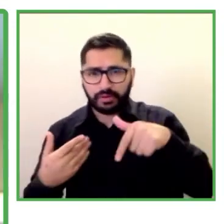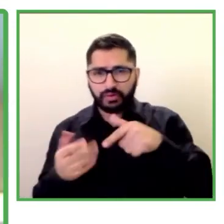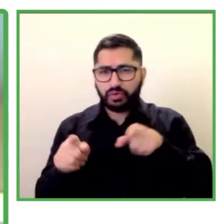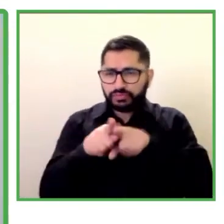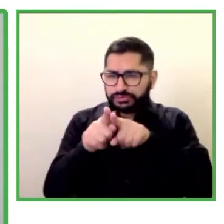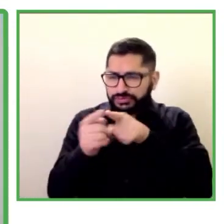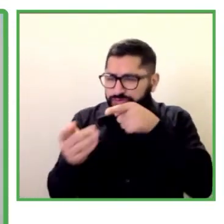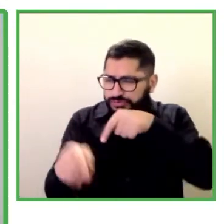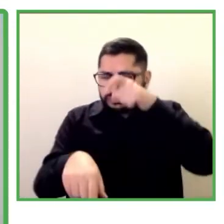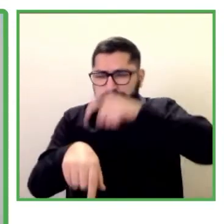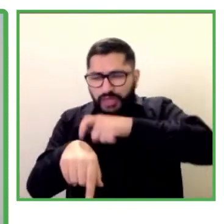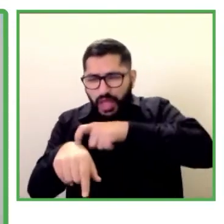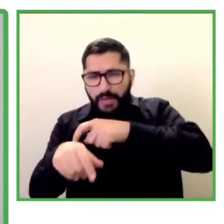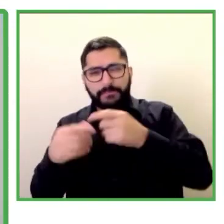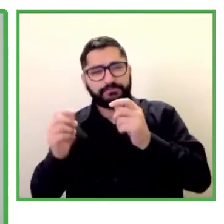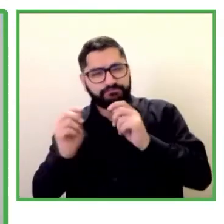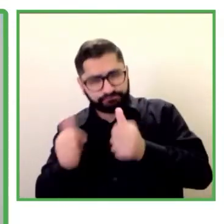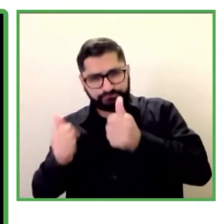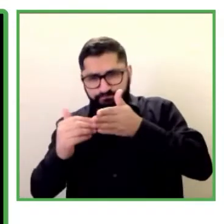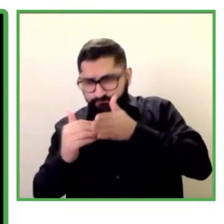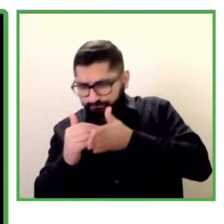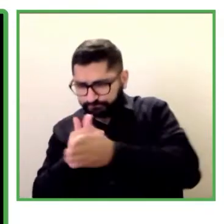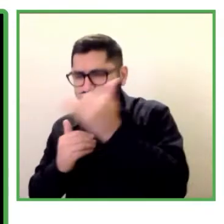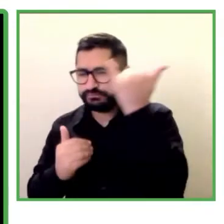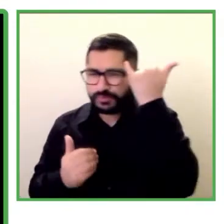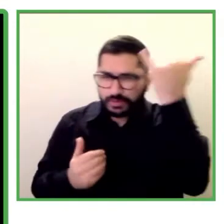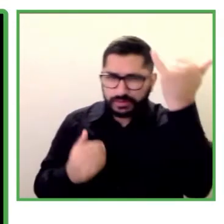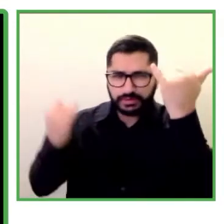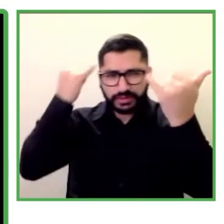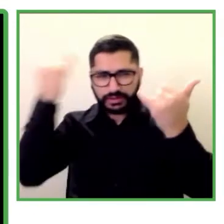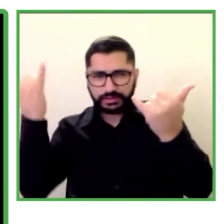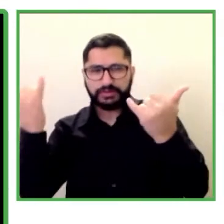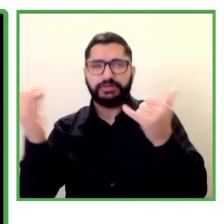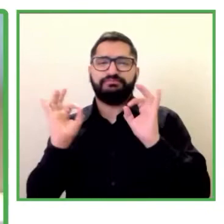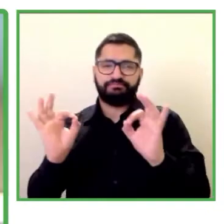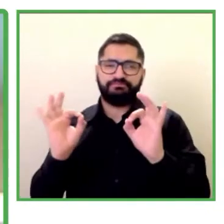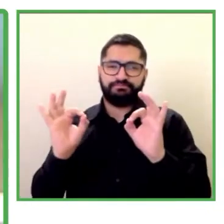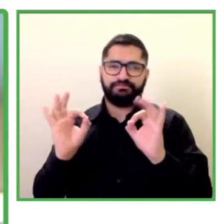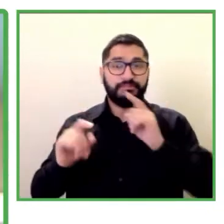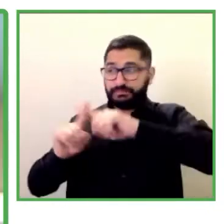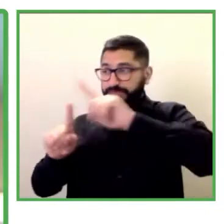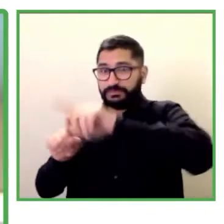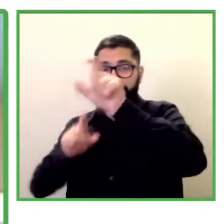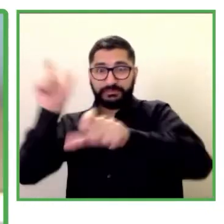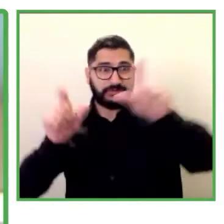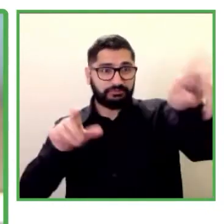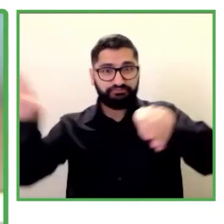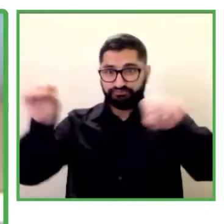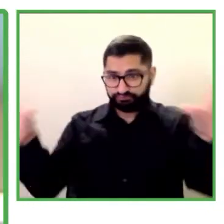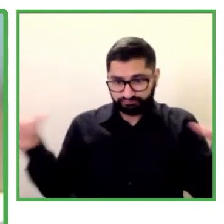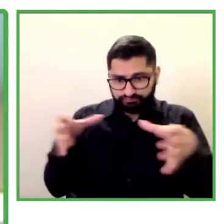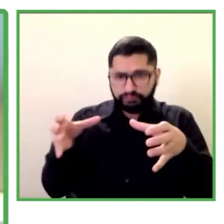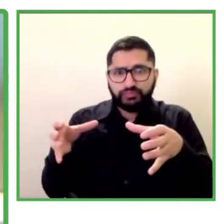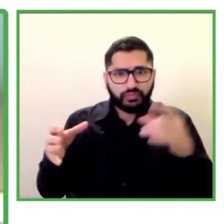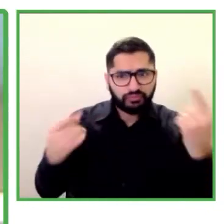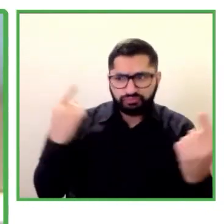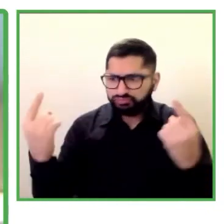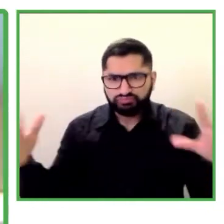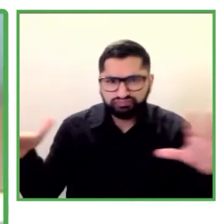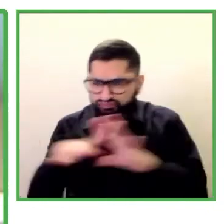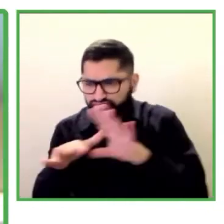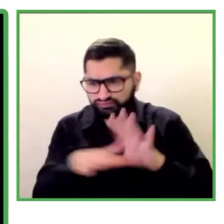que abarca dos países de destino. Muchas gracias por invitar a la OIT a todas estas